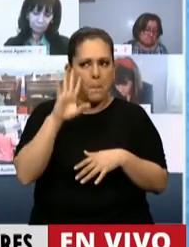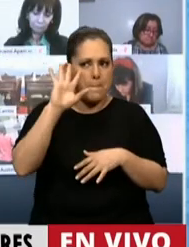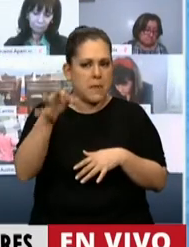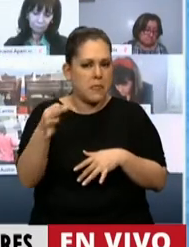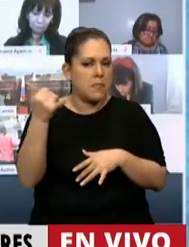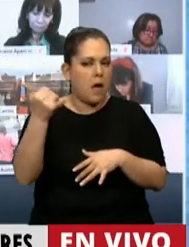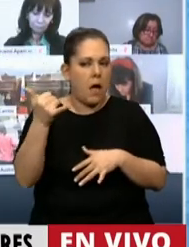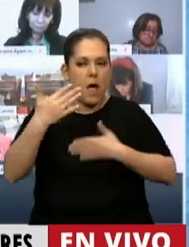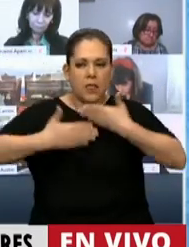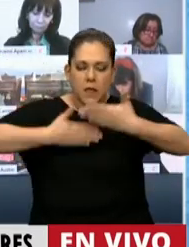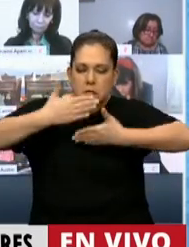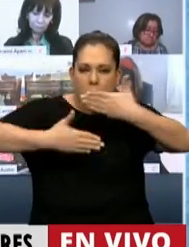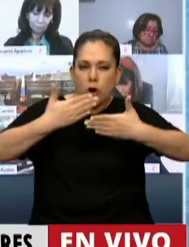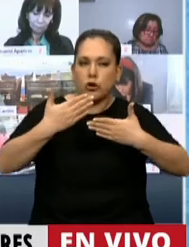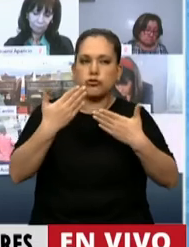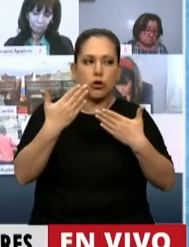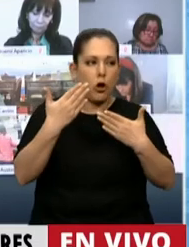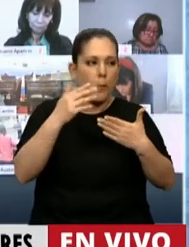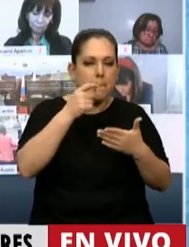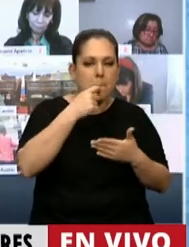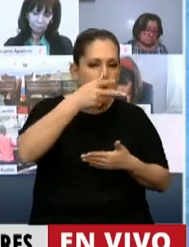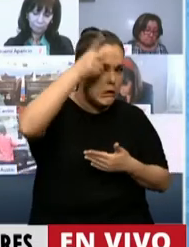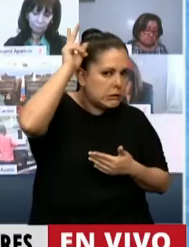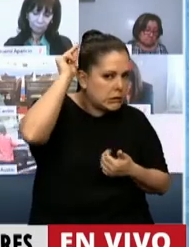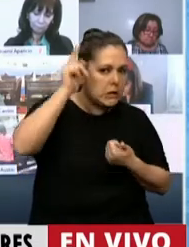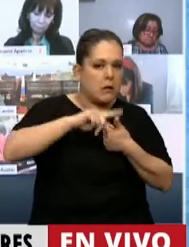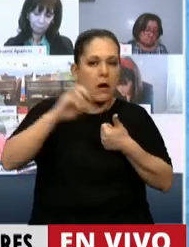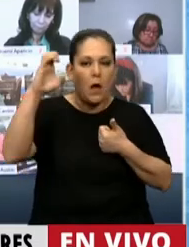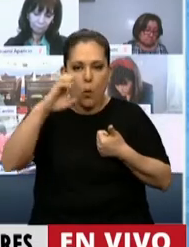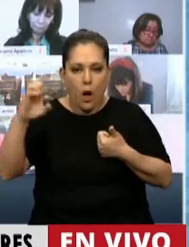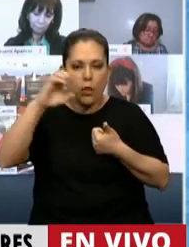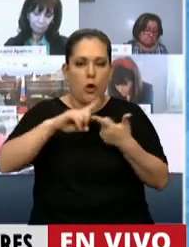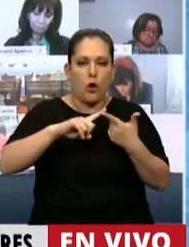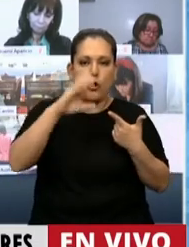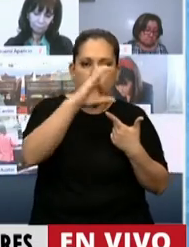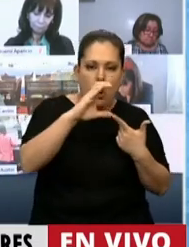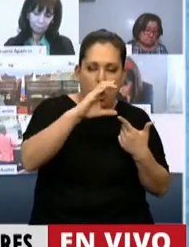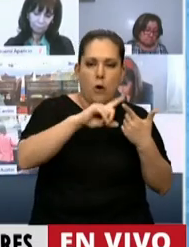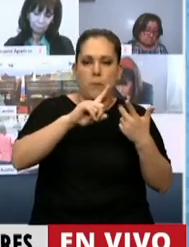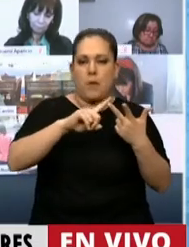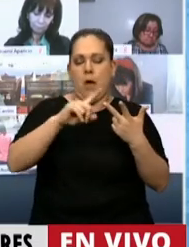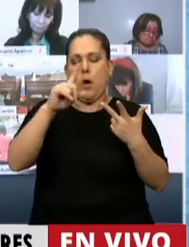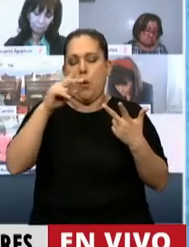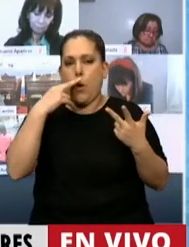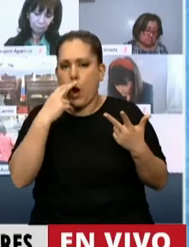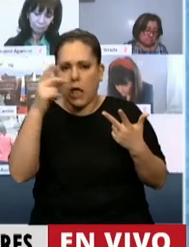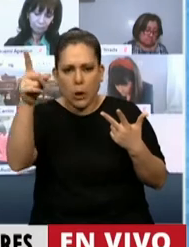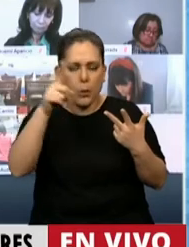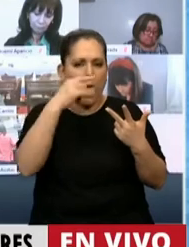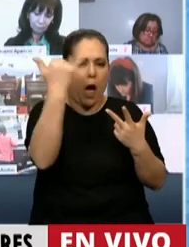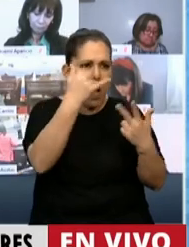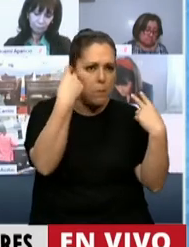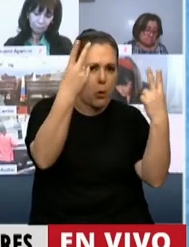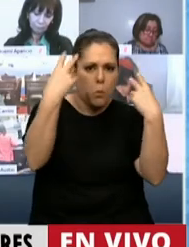desarrollo de muchas de estas rebeliones en Chile, en Ecuador, en Colombia, en Bolivia, y justamente cuando se acrecientan estas